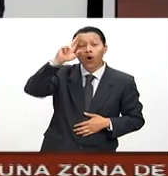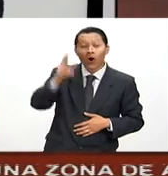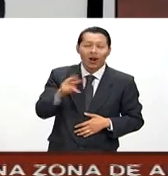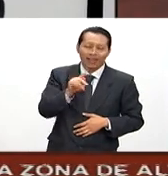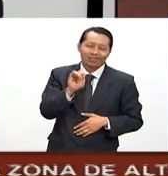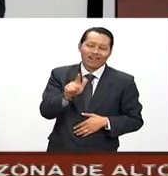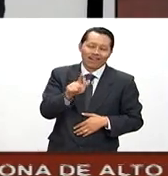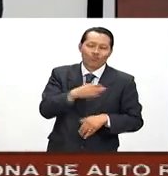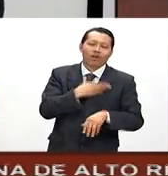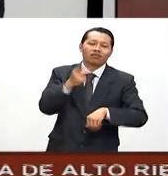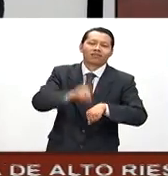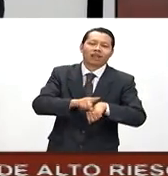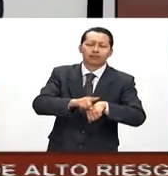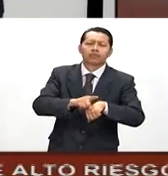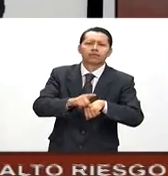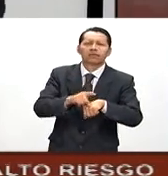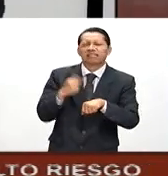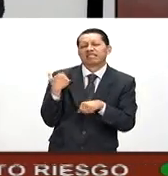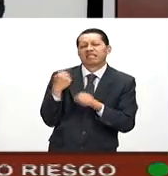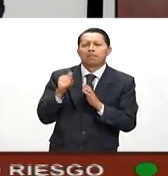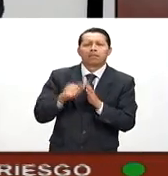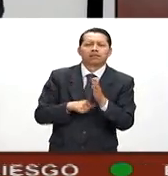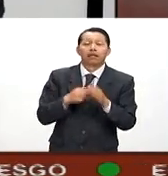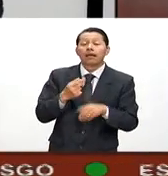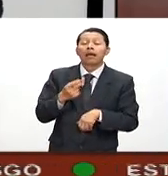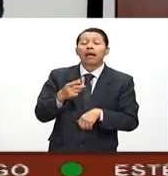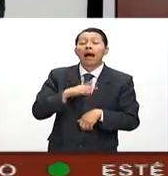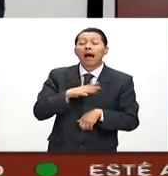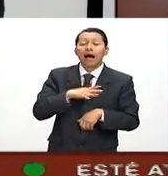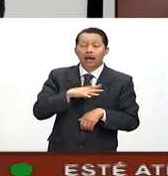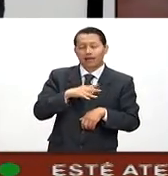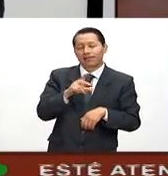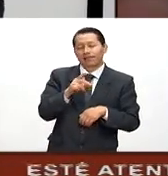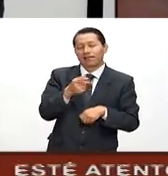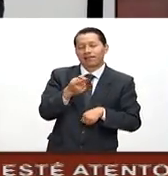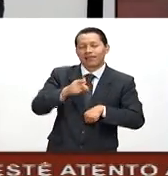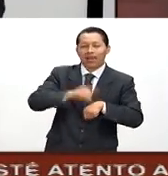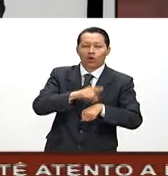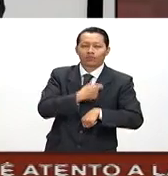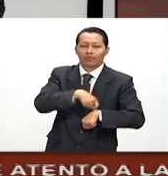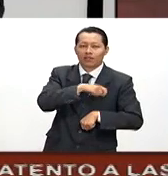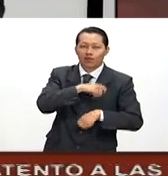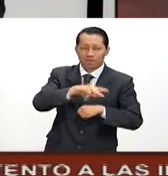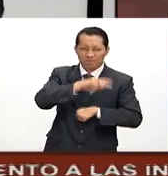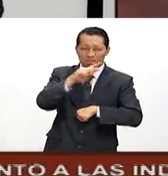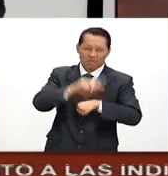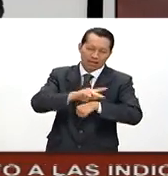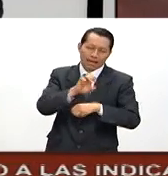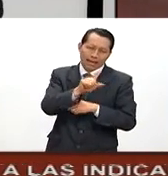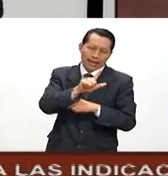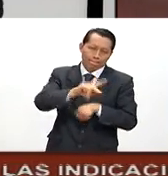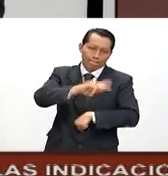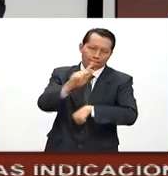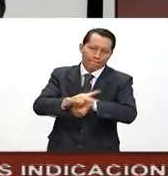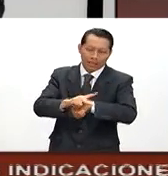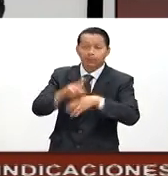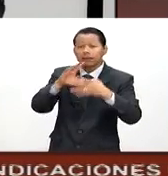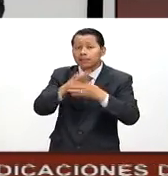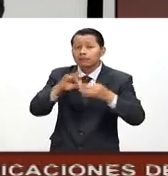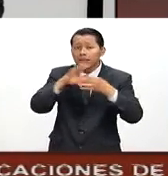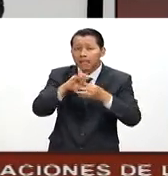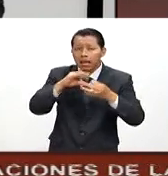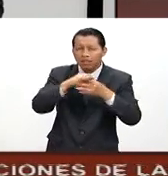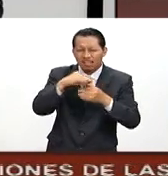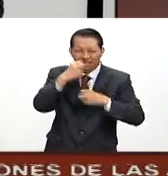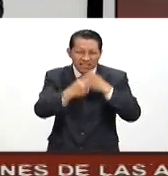Muy buenos días. Hace unos meses, el Diario Español del País publicó un reportaje en el que daba respuesta a una crítica que en muchas